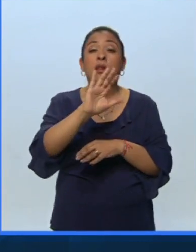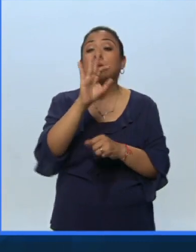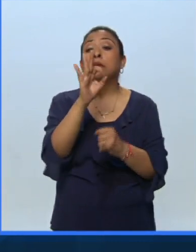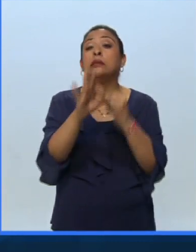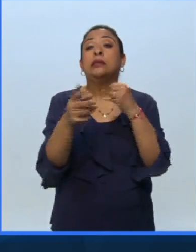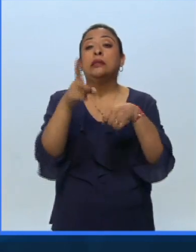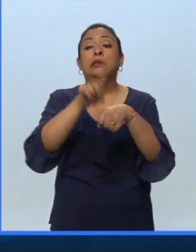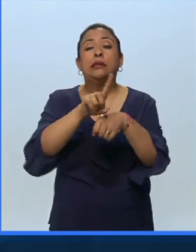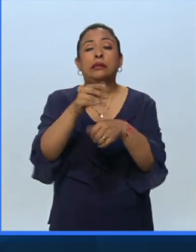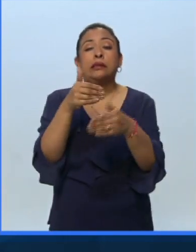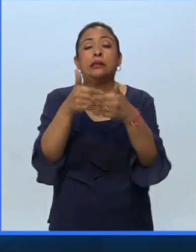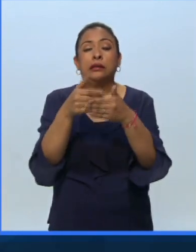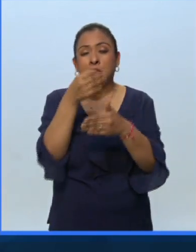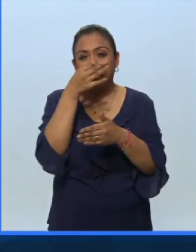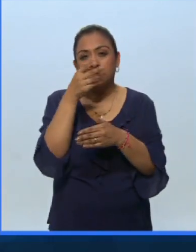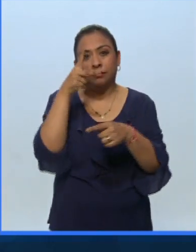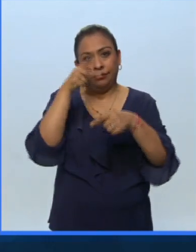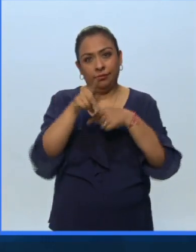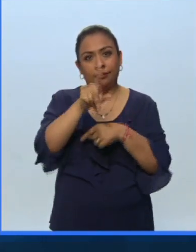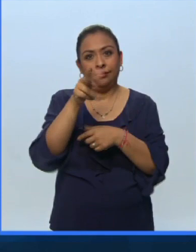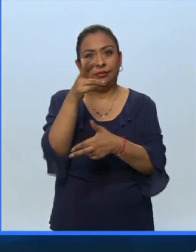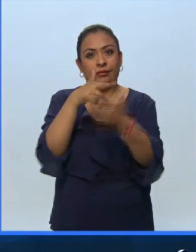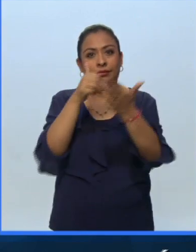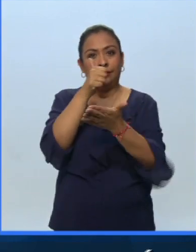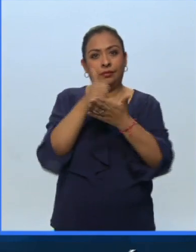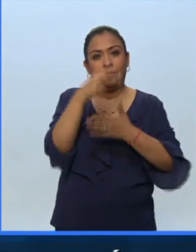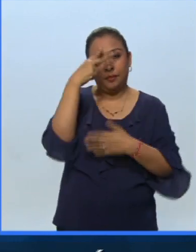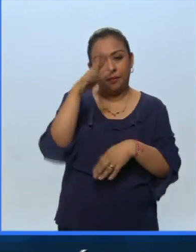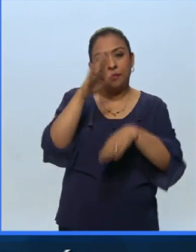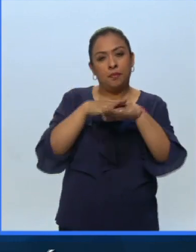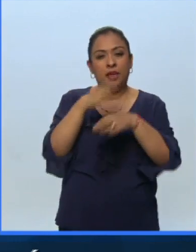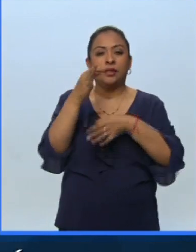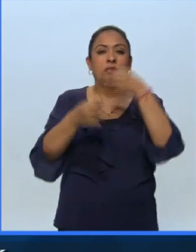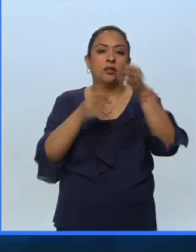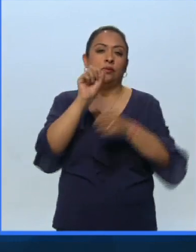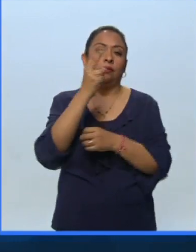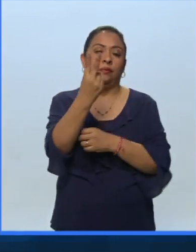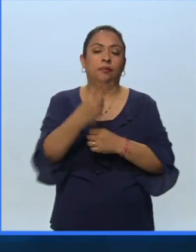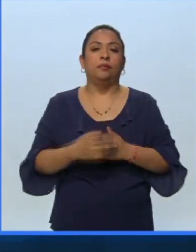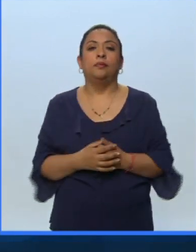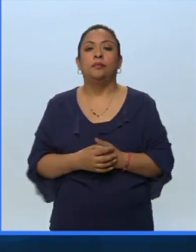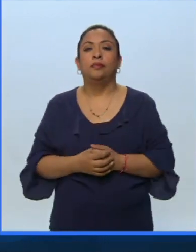sus últimos días hacemos una pausa volvemos a la Ciudad de México y tenemos más en Noticias 22